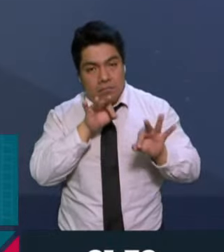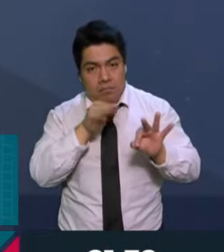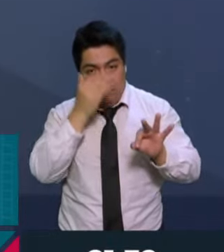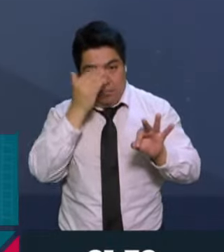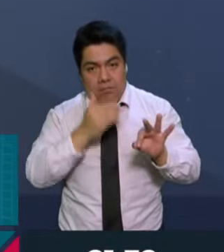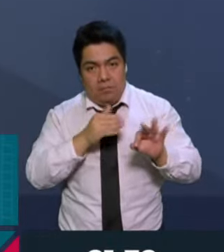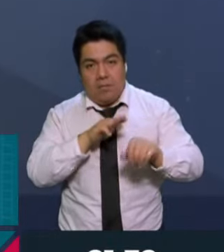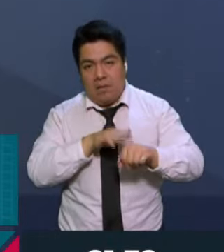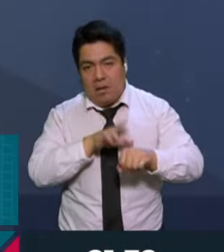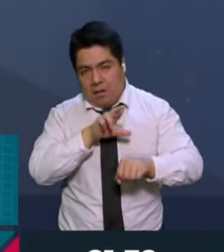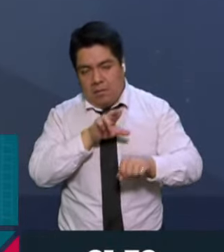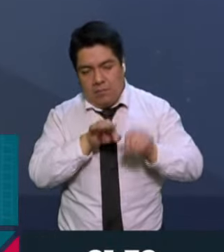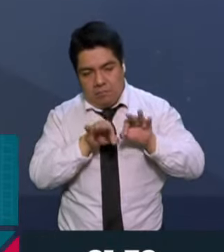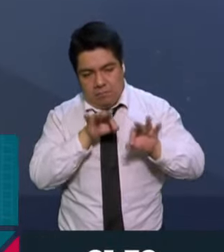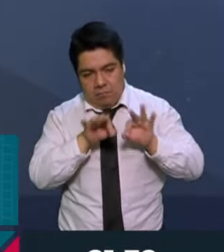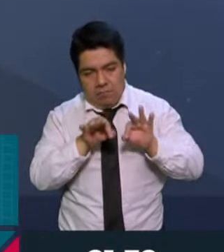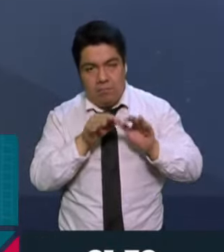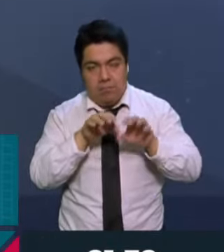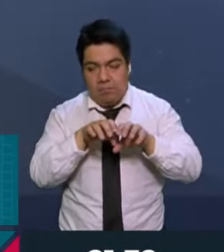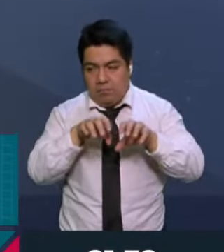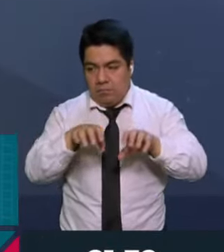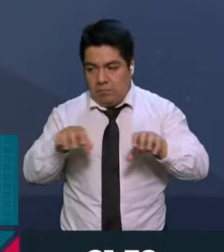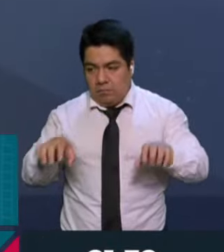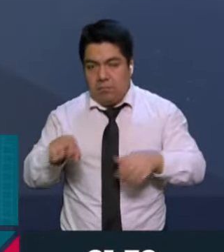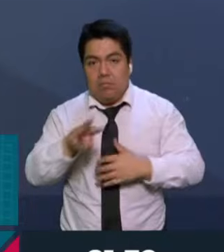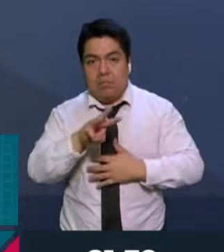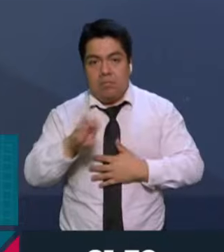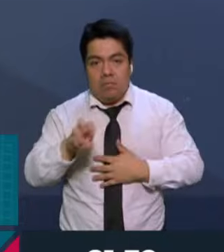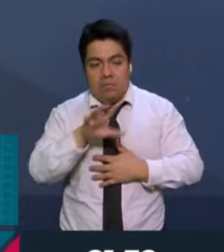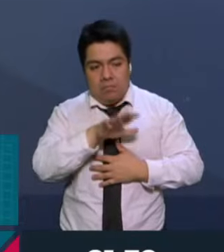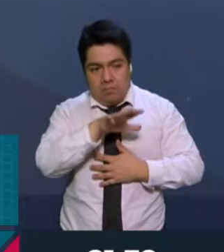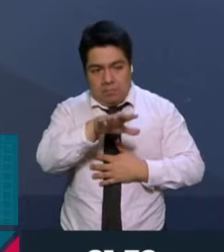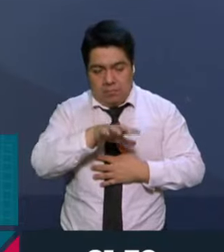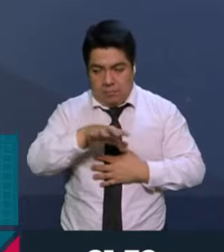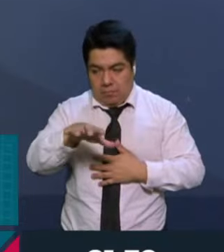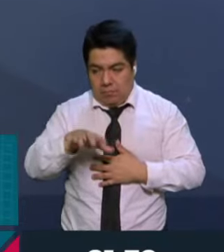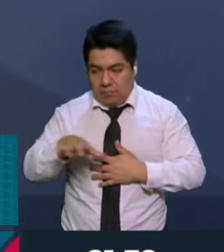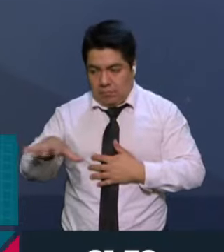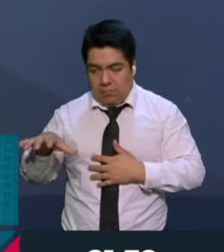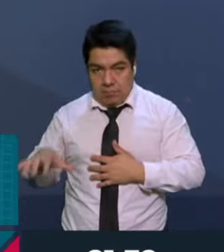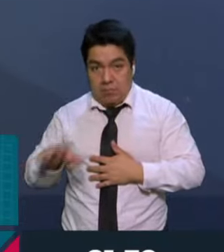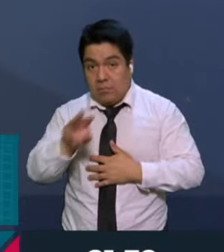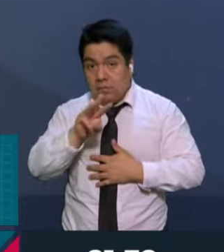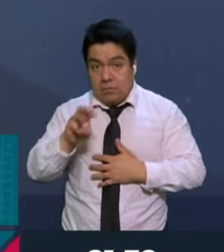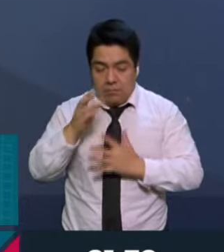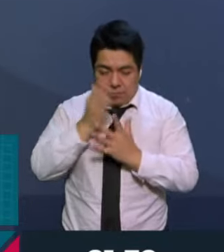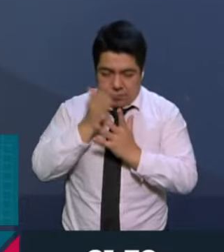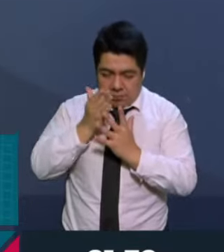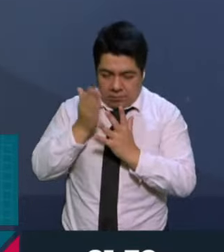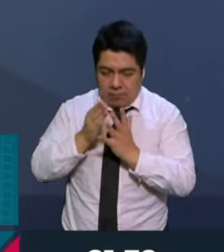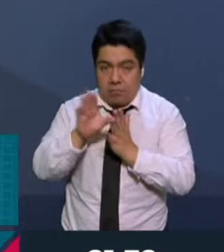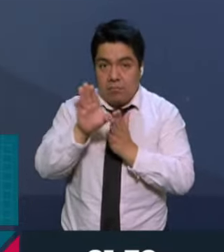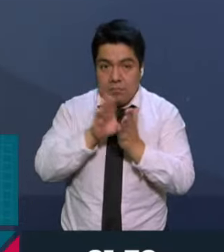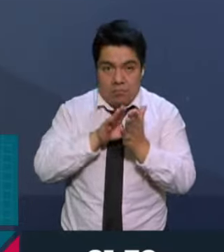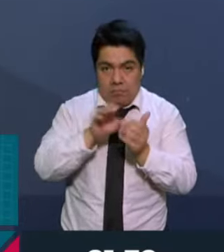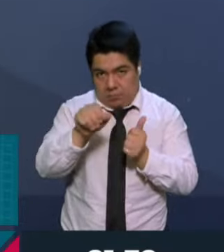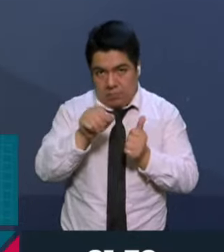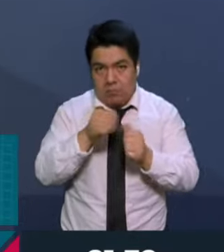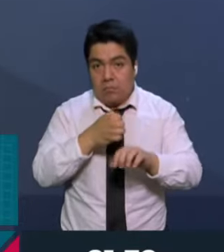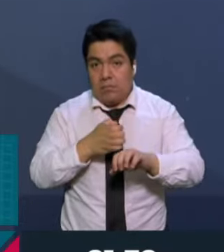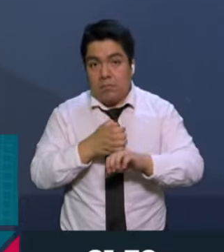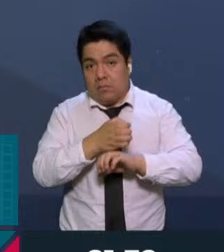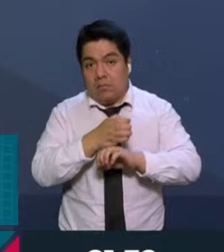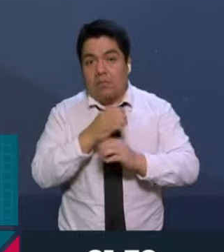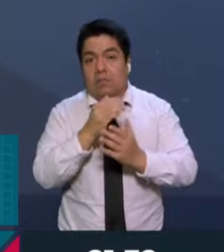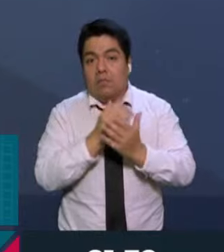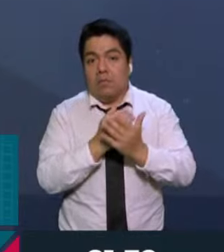principio de mayoría. Está dividido el país en 300 distritos electorales. La Constitución establece que ningún estado puede tener